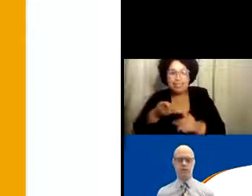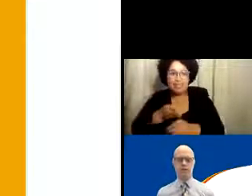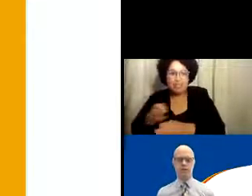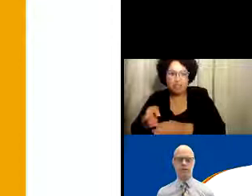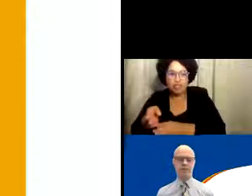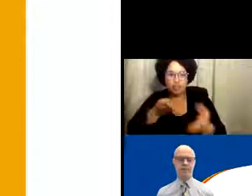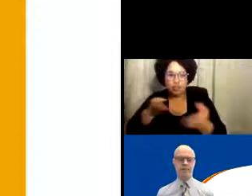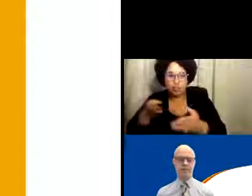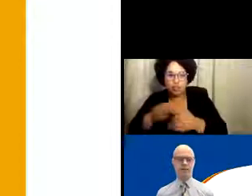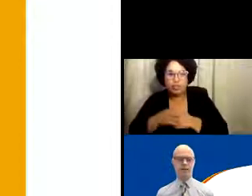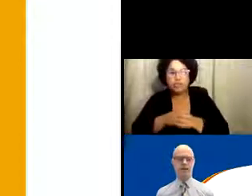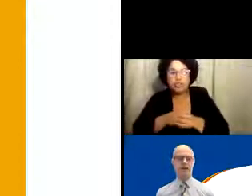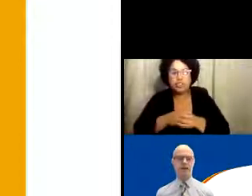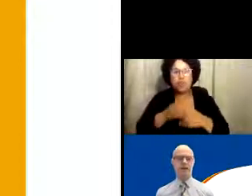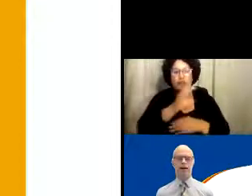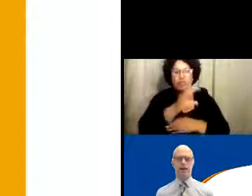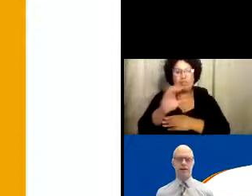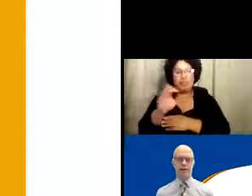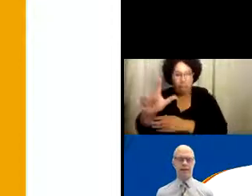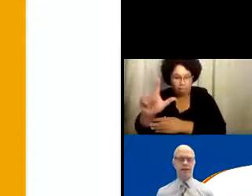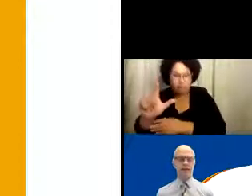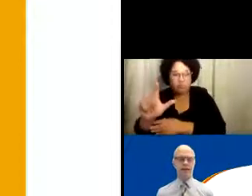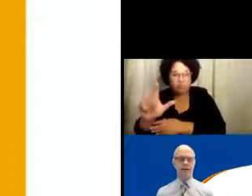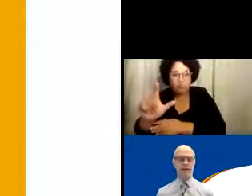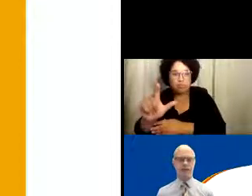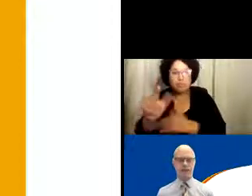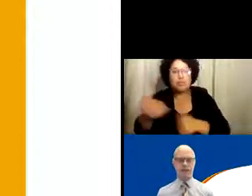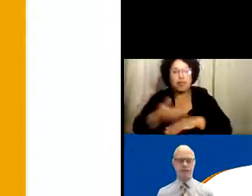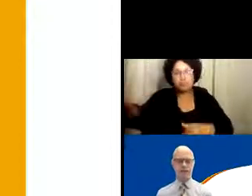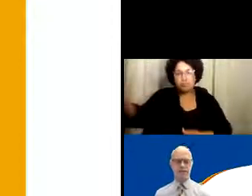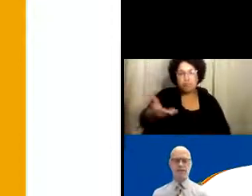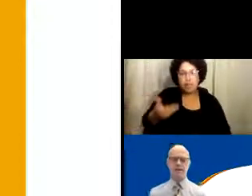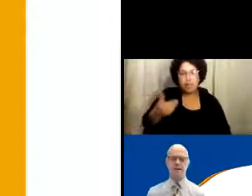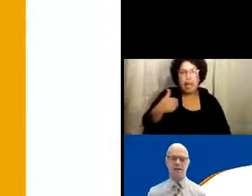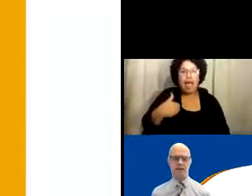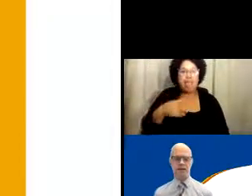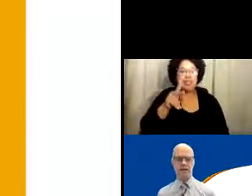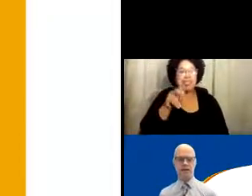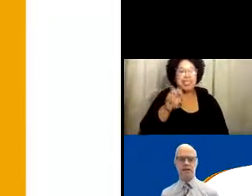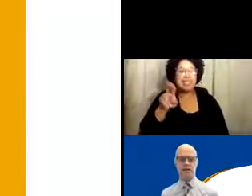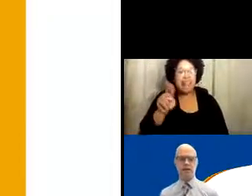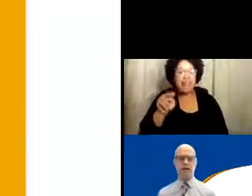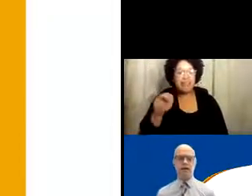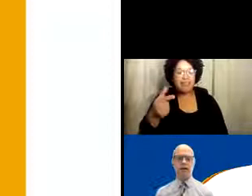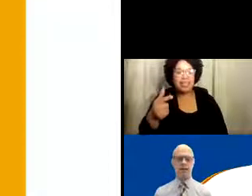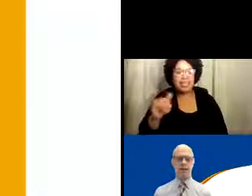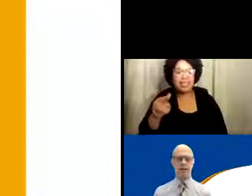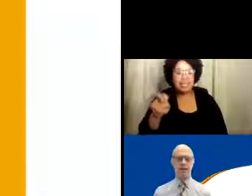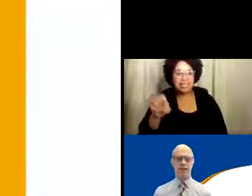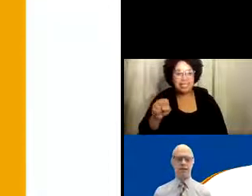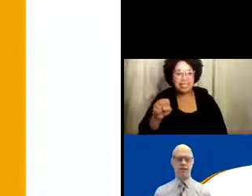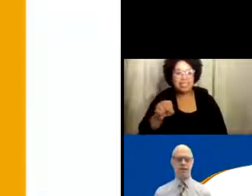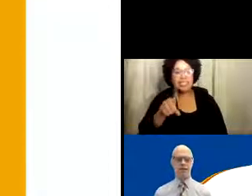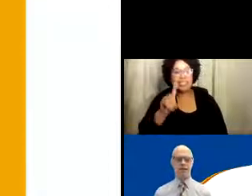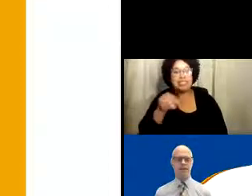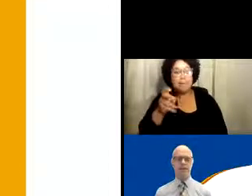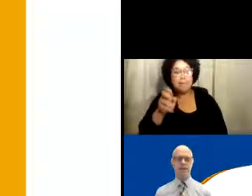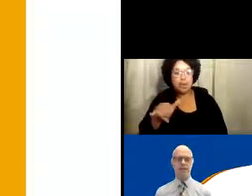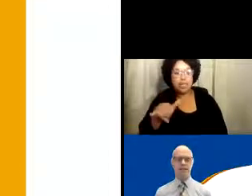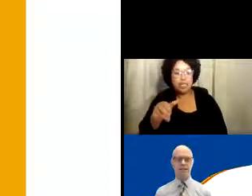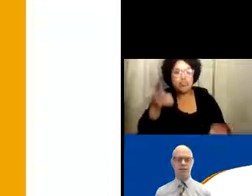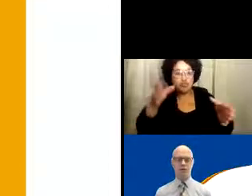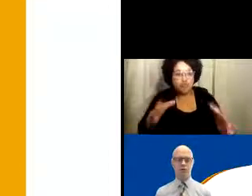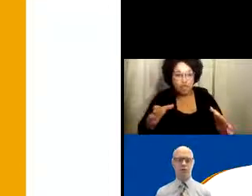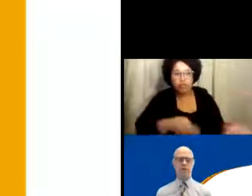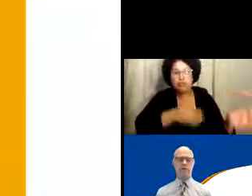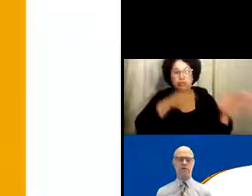disculpe, Departamento de Servicios Sociales. Así que es mi placer introducirle el día de hoy a mis co-presentadores, Kevin